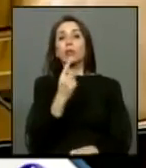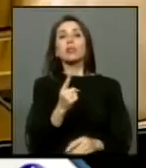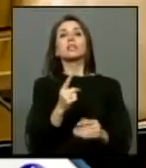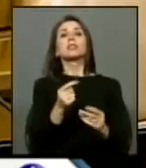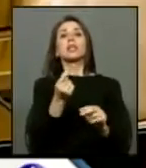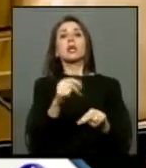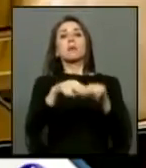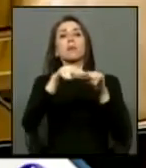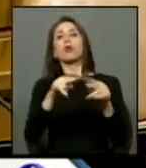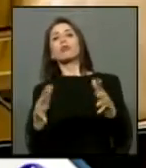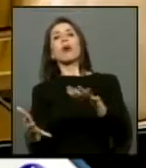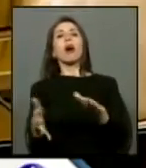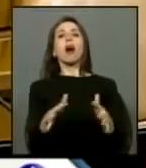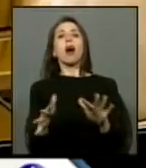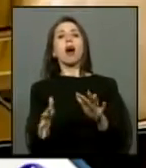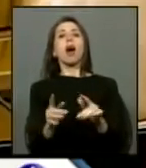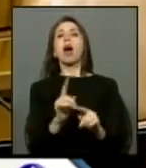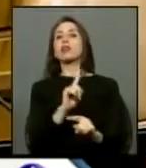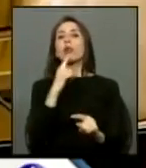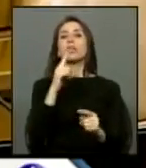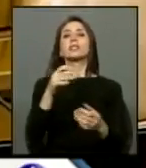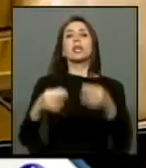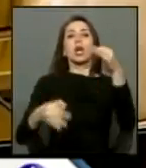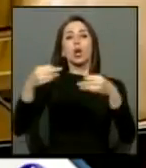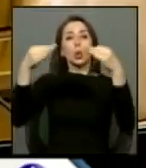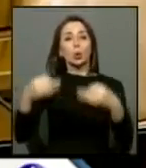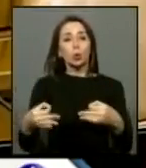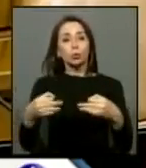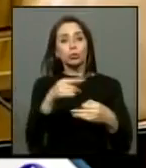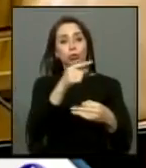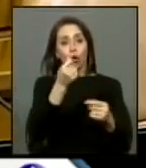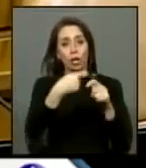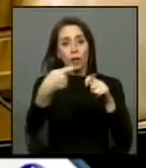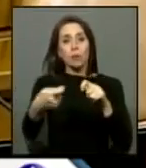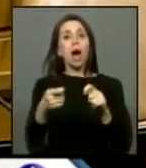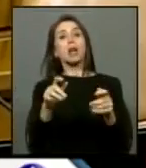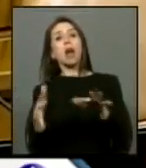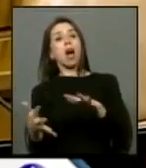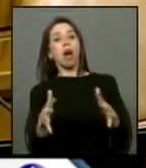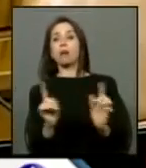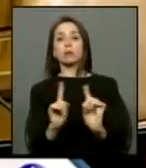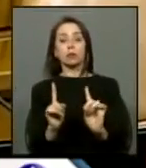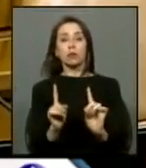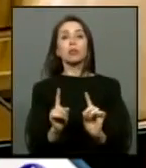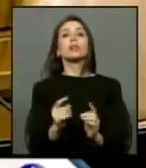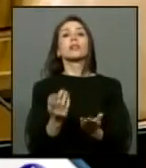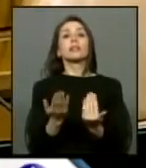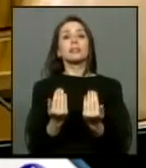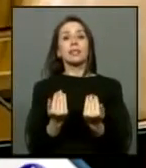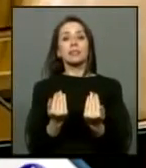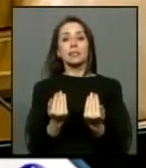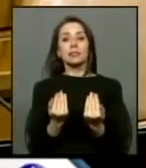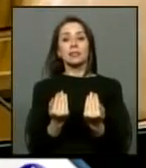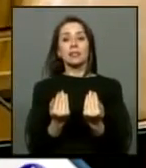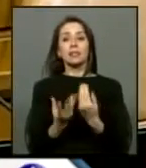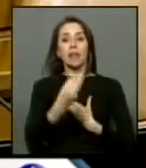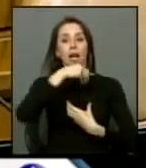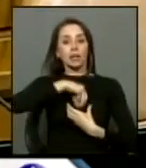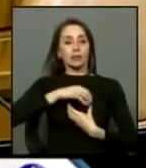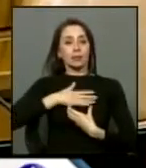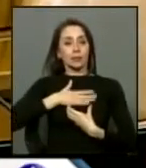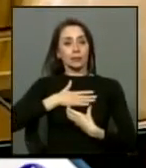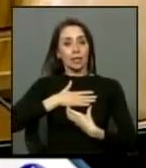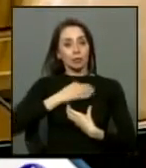nadie relativiza la justicia de esa medida pero eso requiere un ejercicio de intropección interna de la